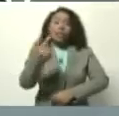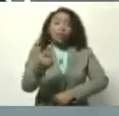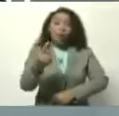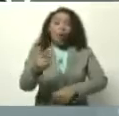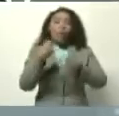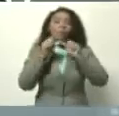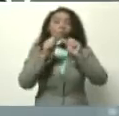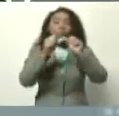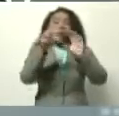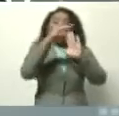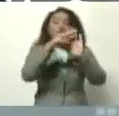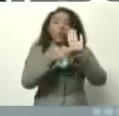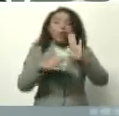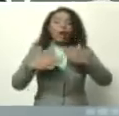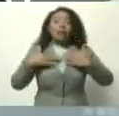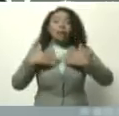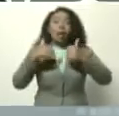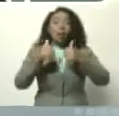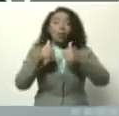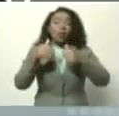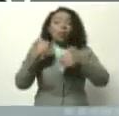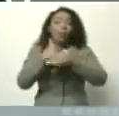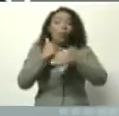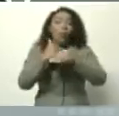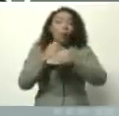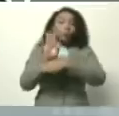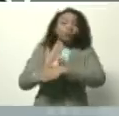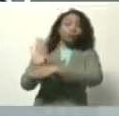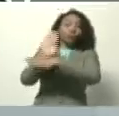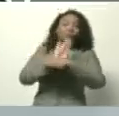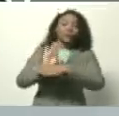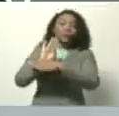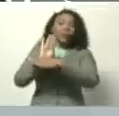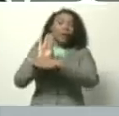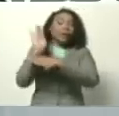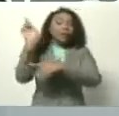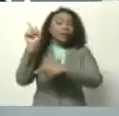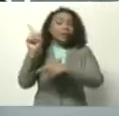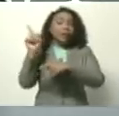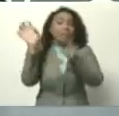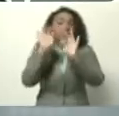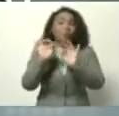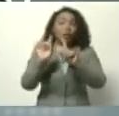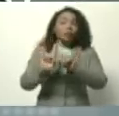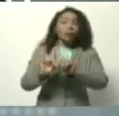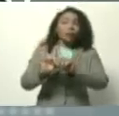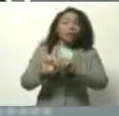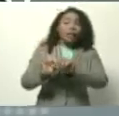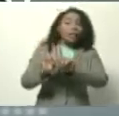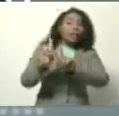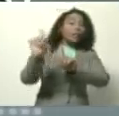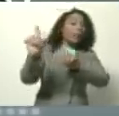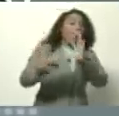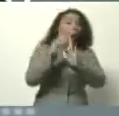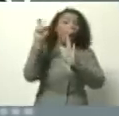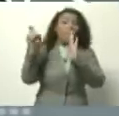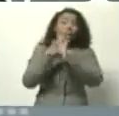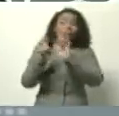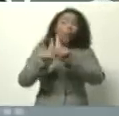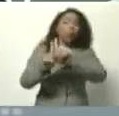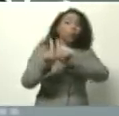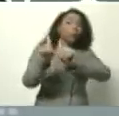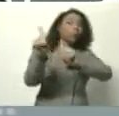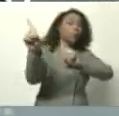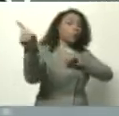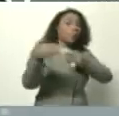en todo el territorio nacional hasta tanto este fenómeno climatológico se aleja definitivamente de nuestro territorio.